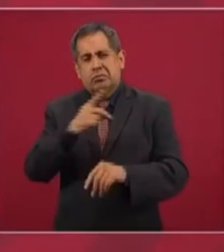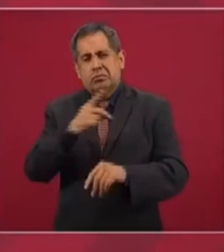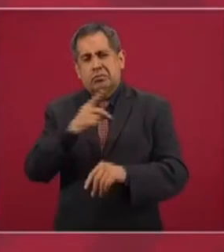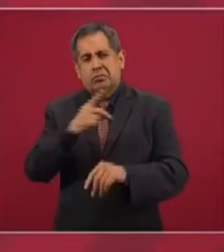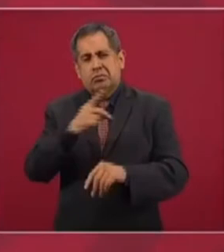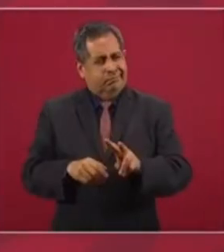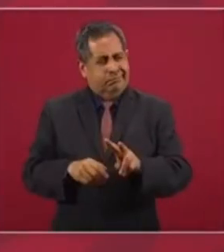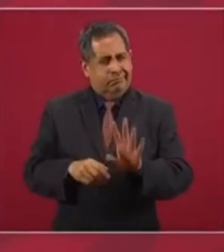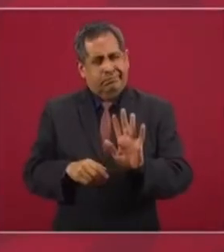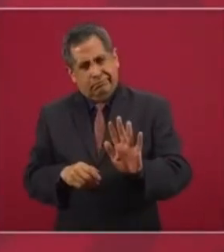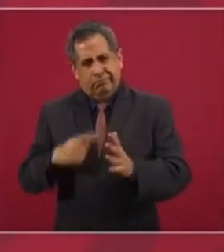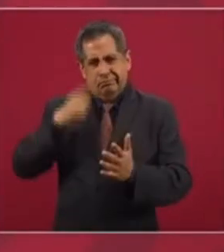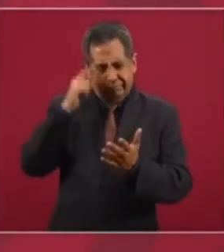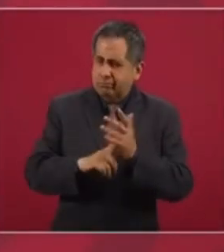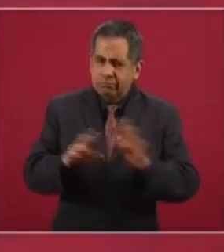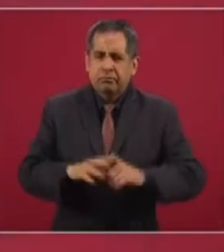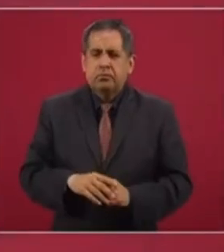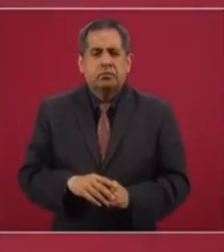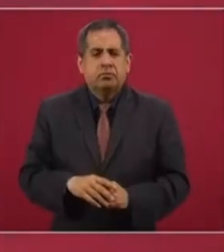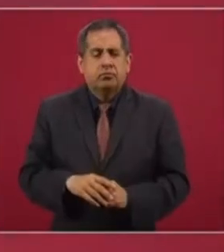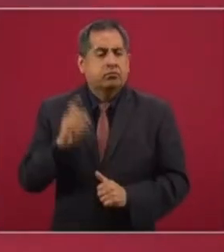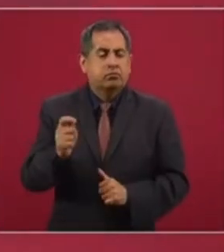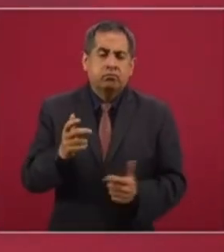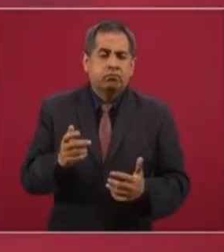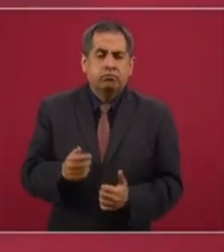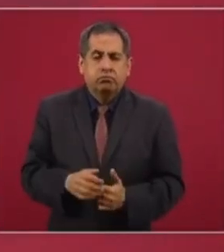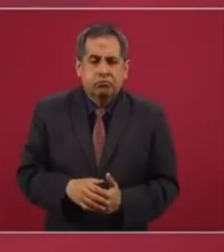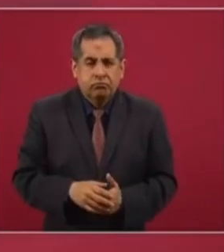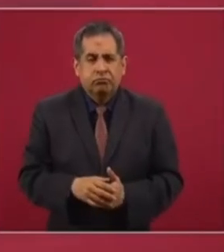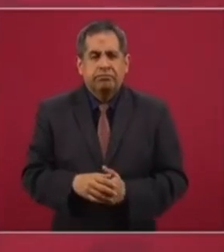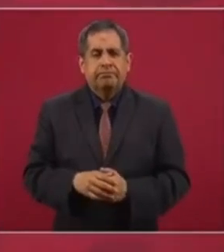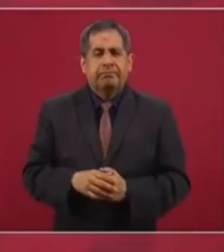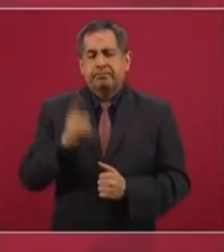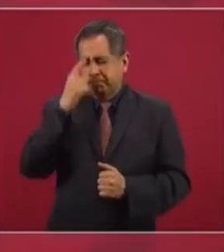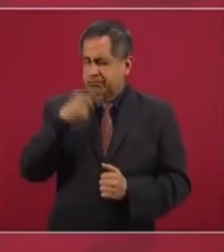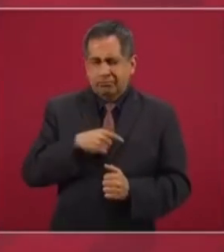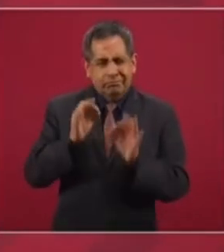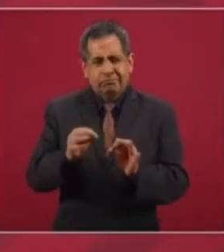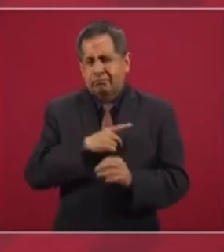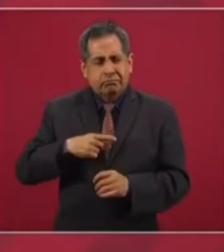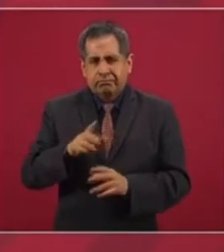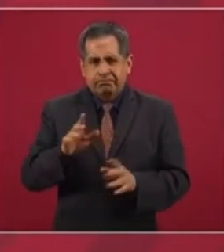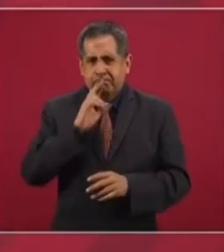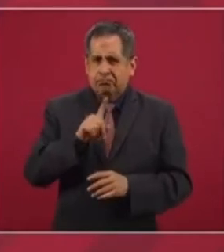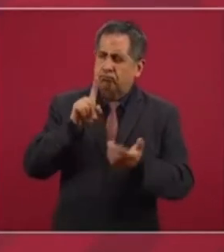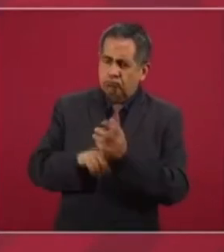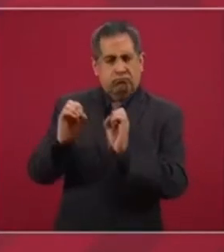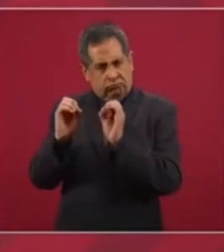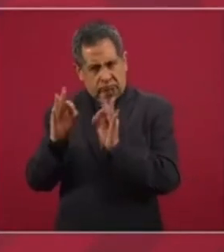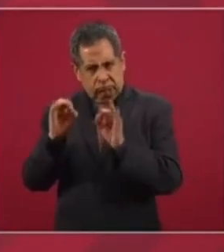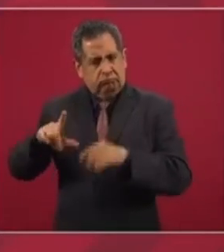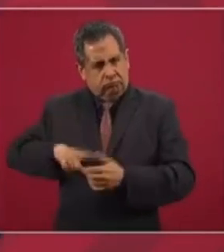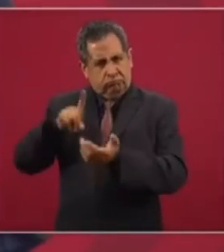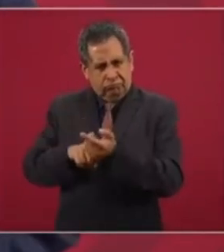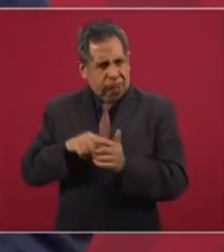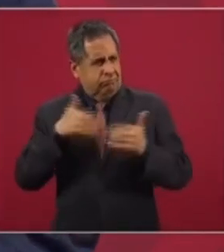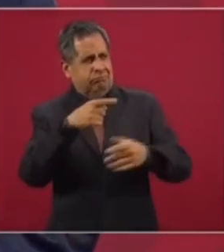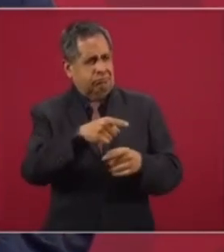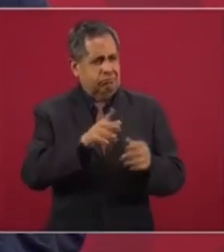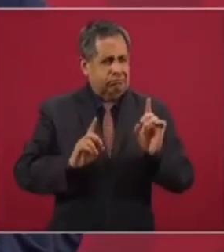debe de darse. Creo yo que lo correcto sería hacerle una oficina pública.